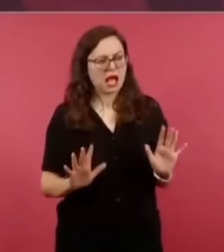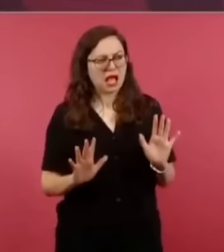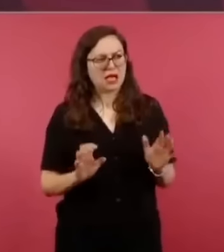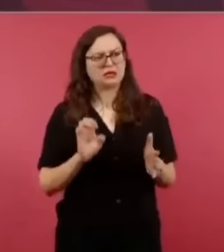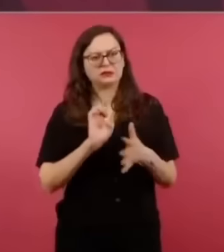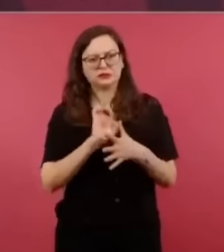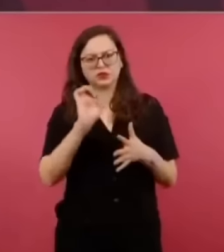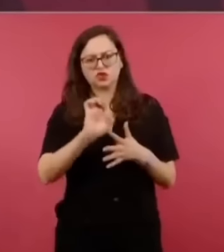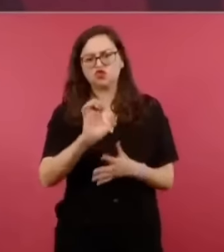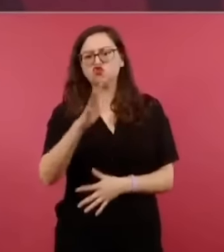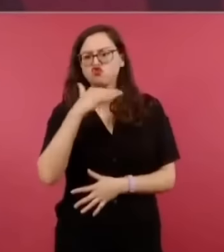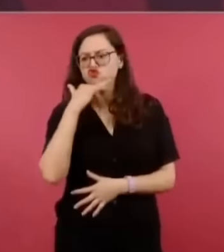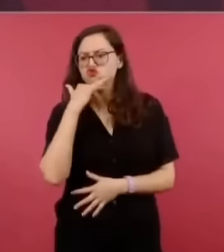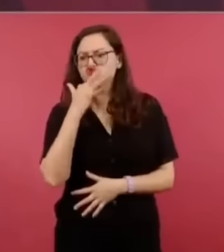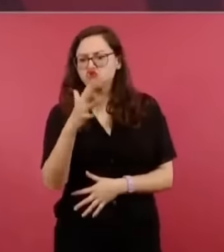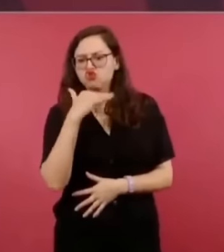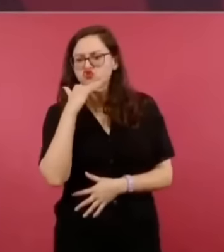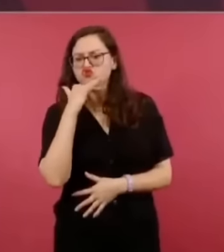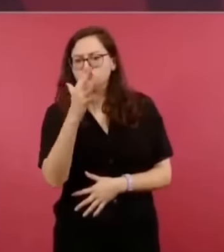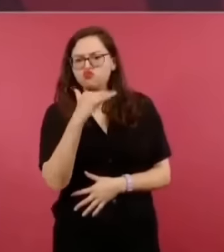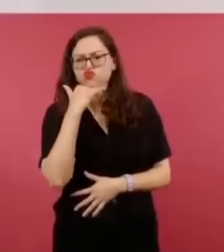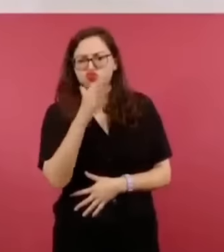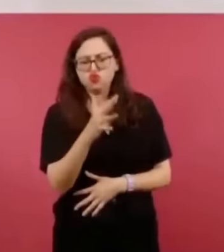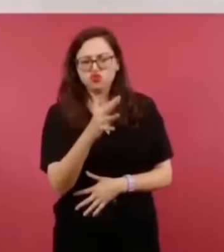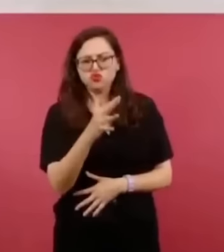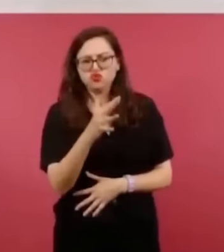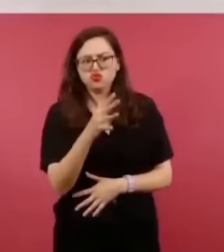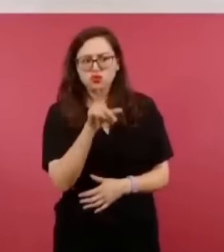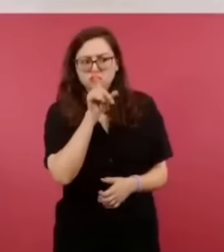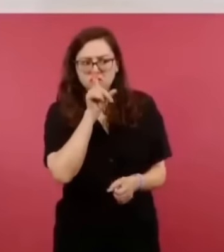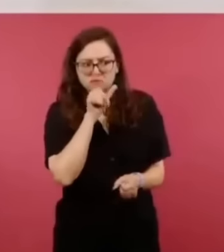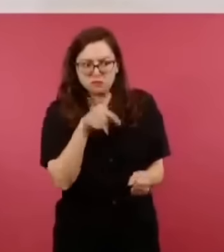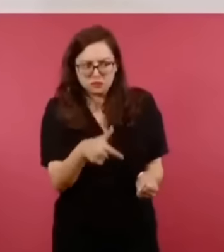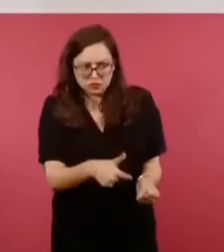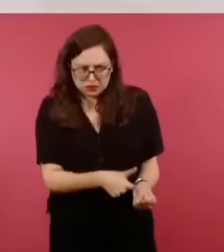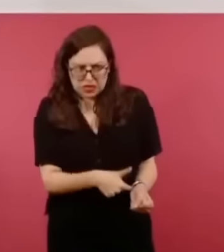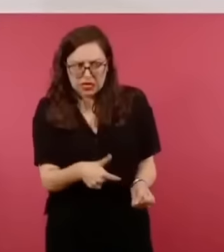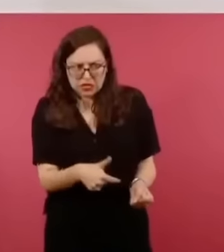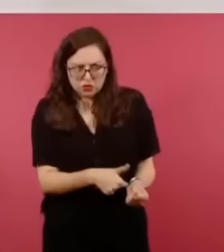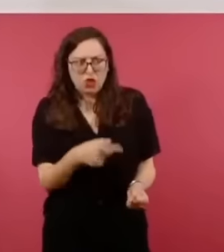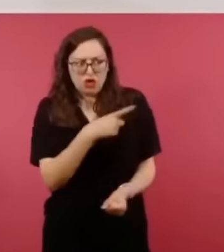se mantenga en secreto.